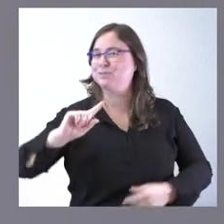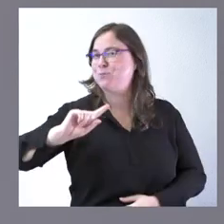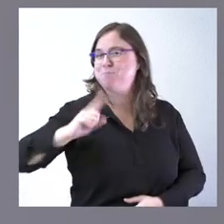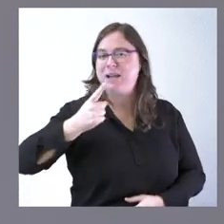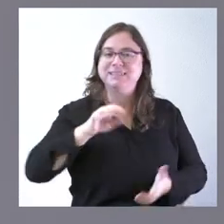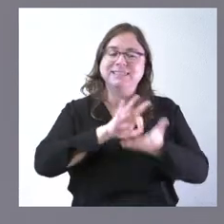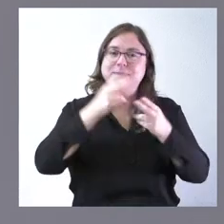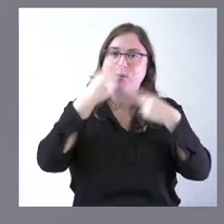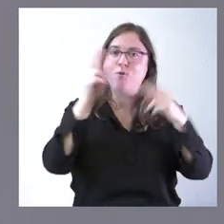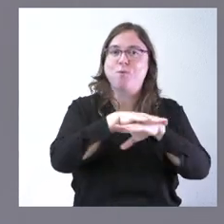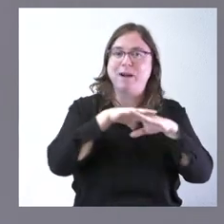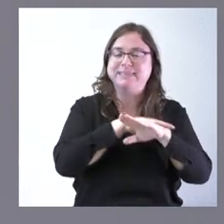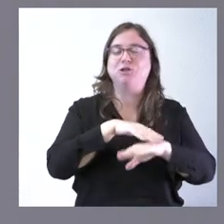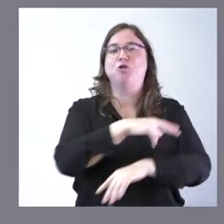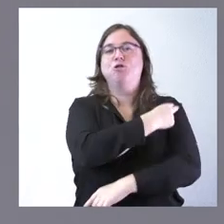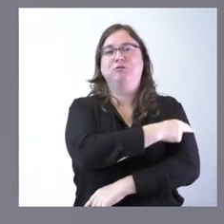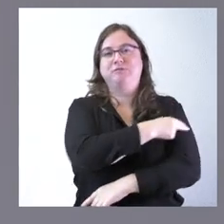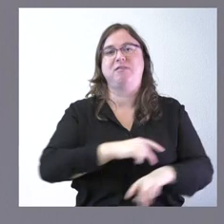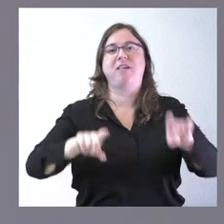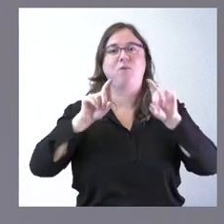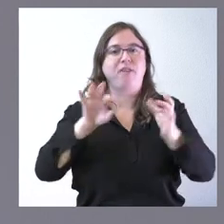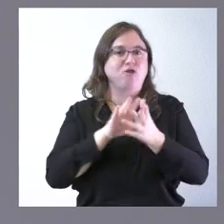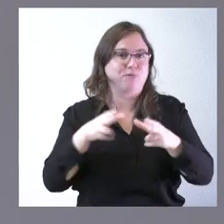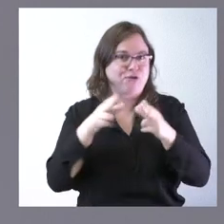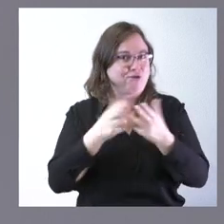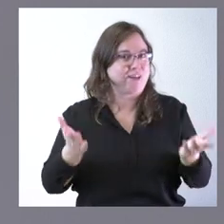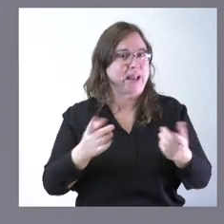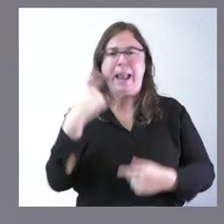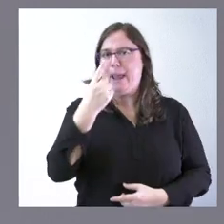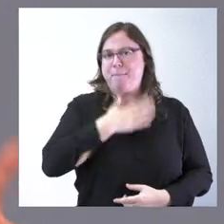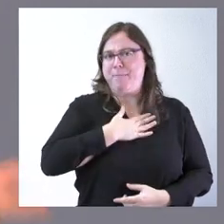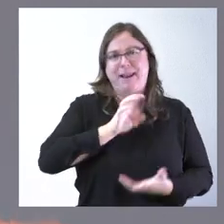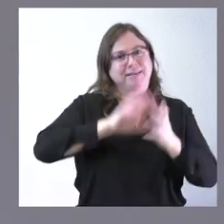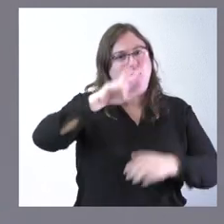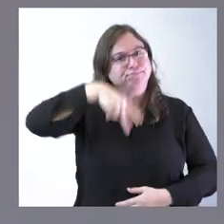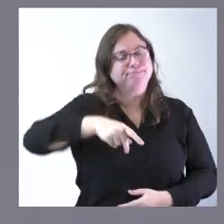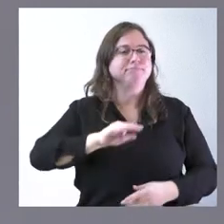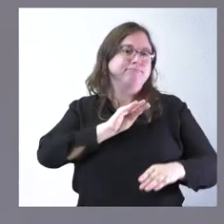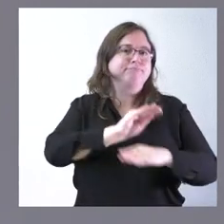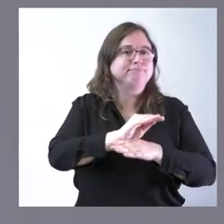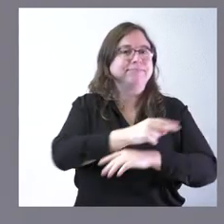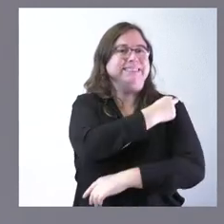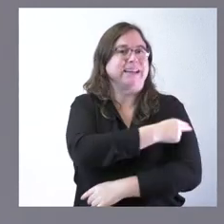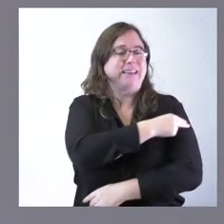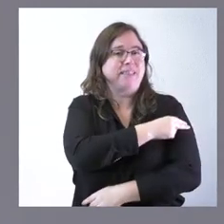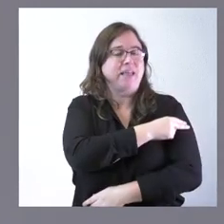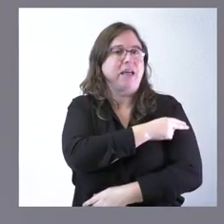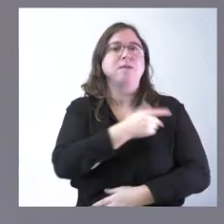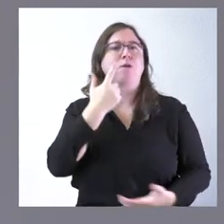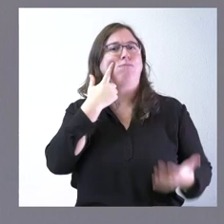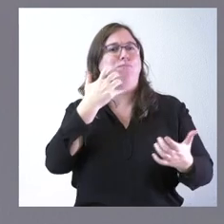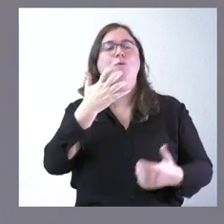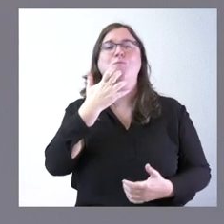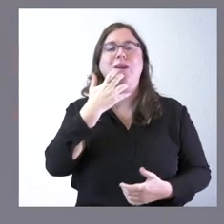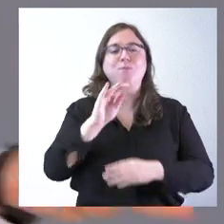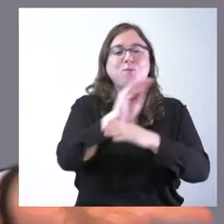públicos esenciales sanidad, educación servicios sociales la primera en sanidad medida estrella es que protegemos a las personas que más lo detan y